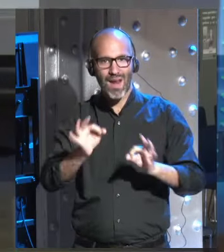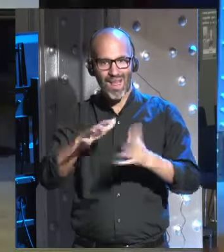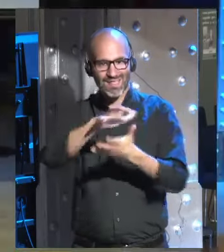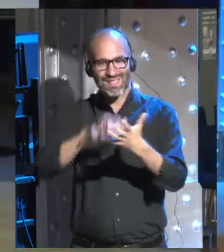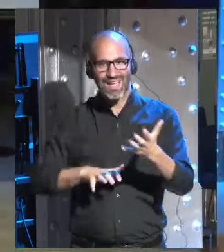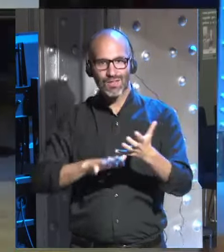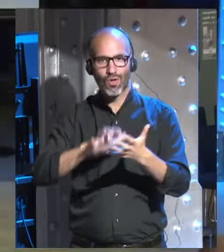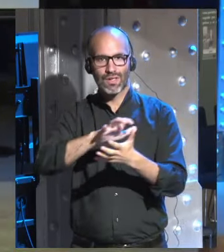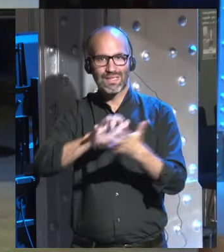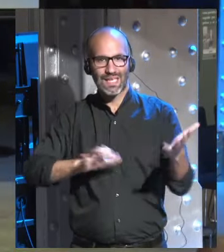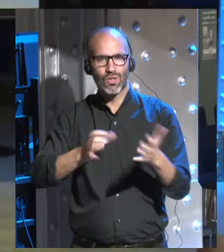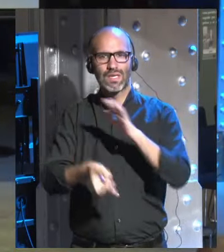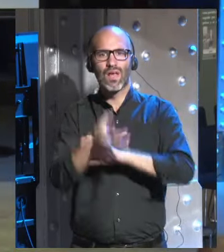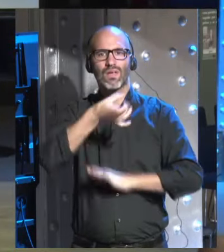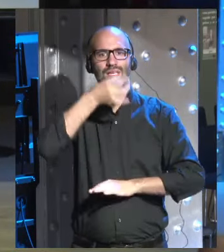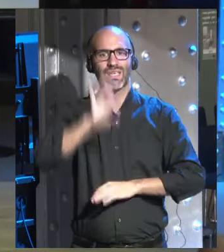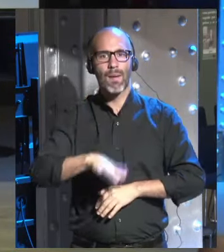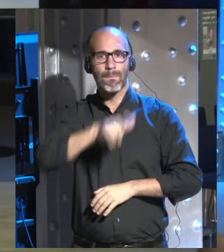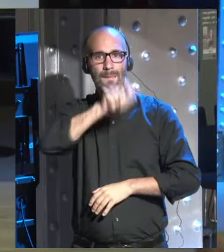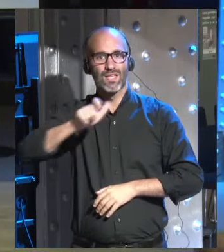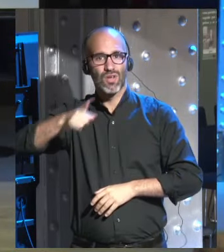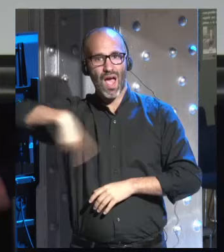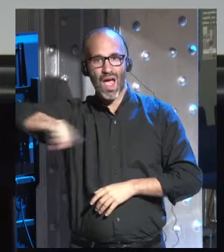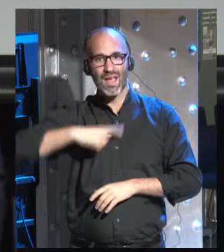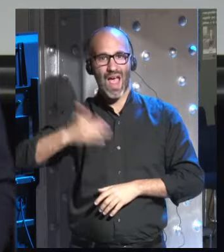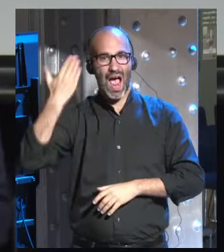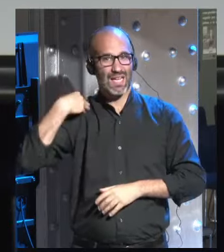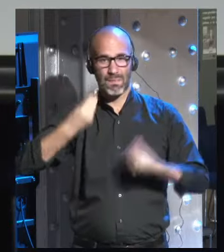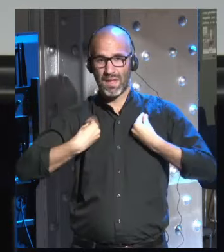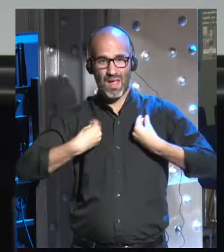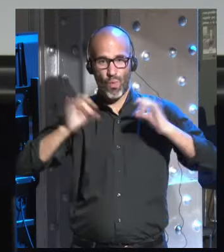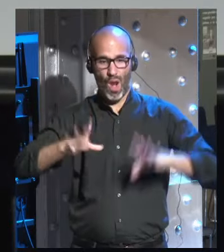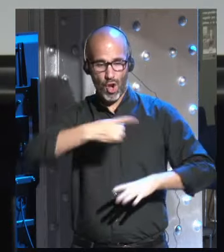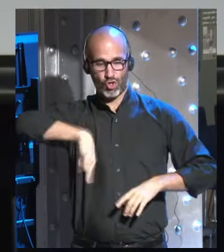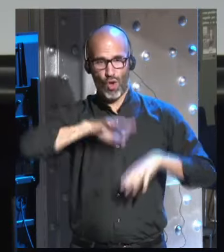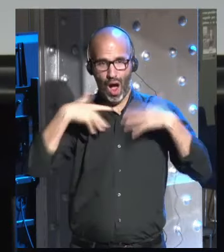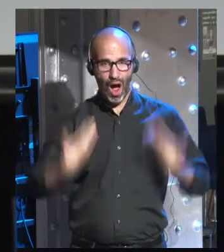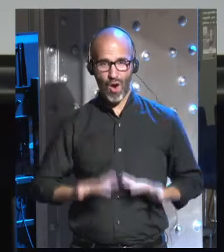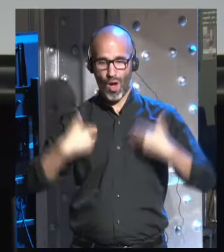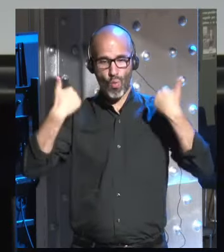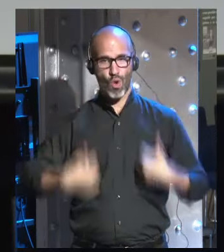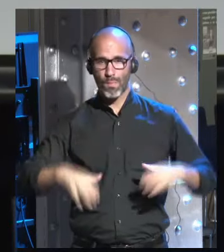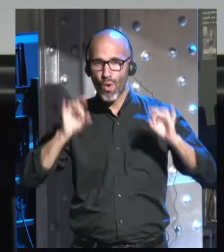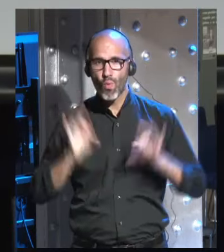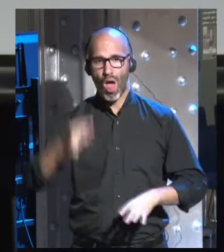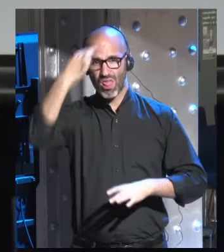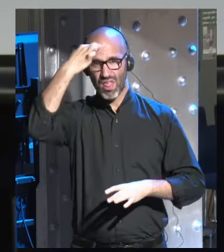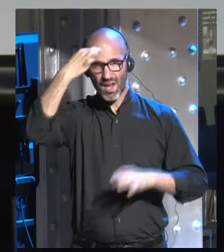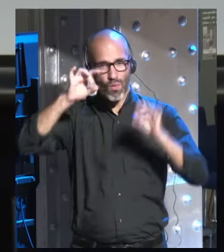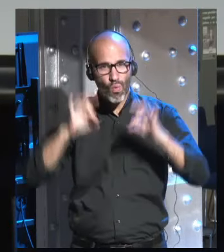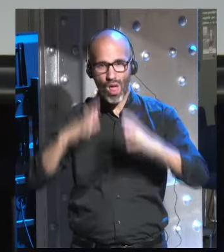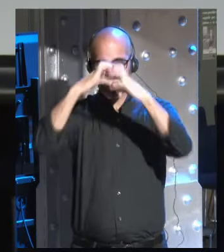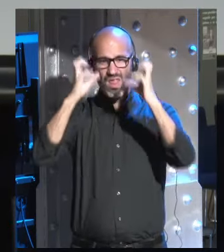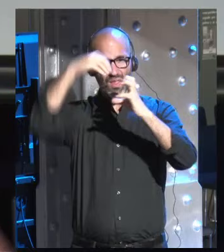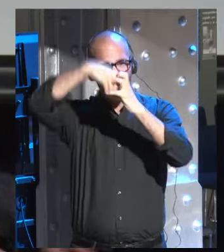textos fueron creados por personas que eran exactamente como nosotros, el mismo cuerpo, el mismo cerebro, las